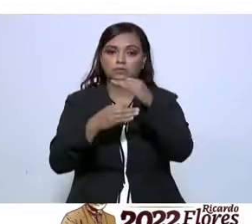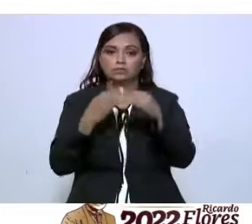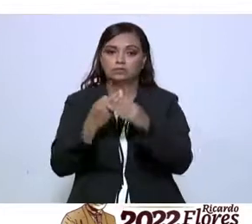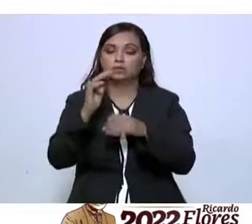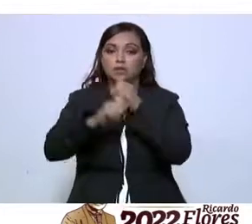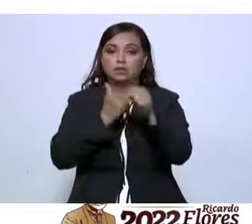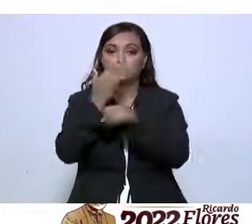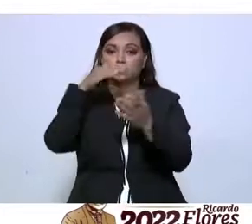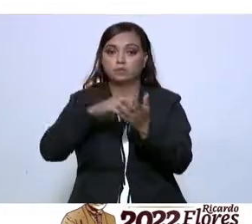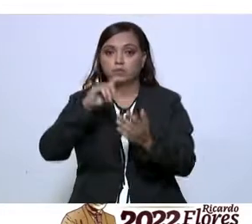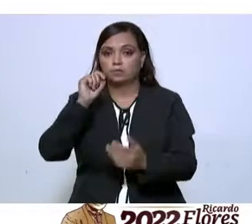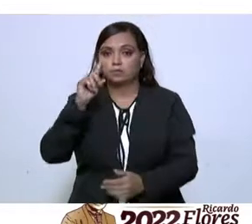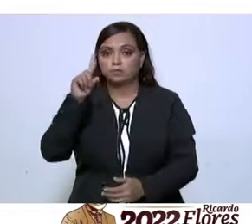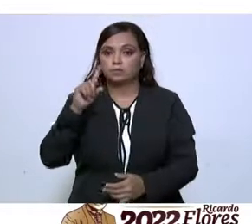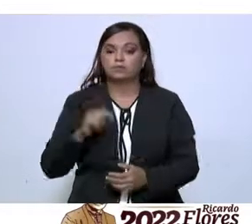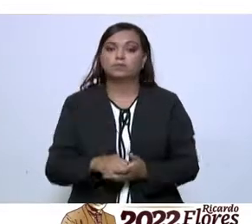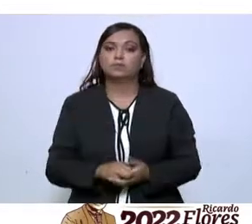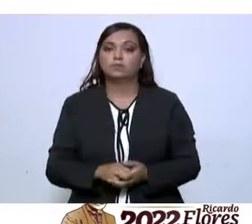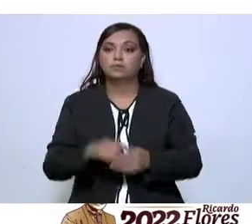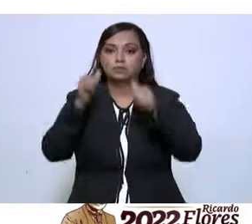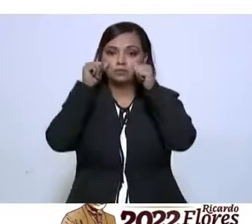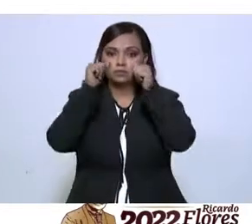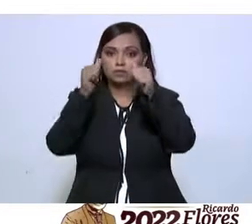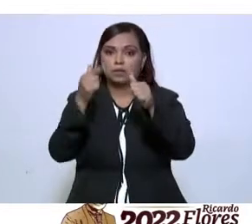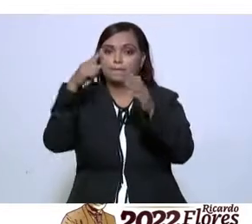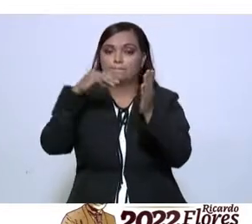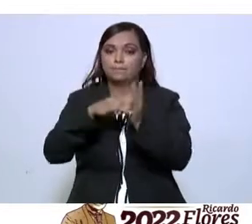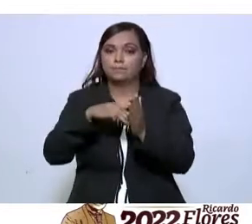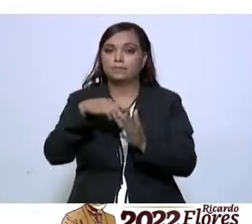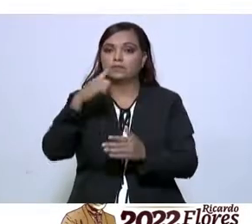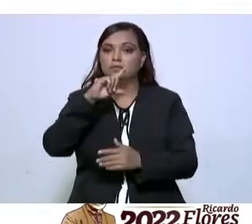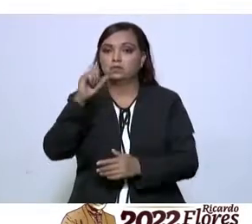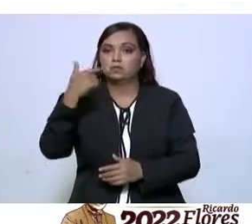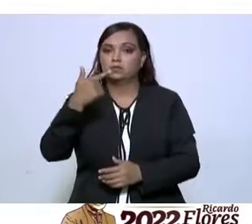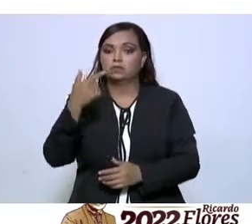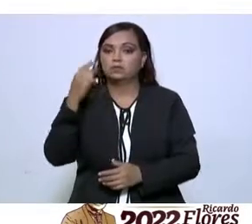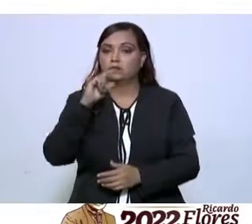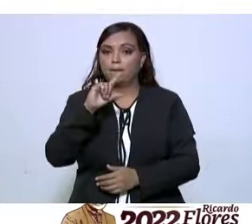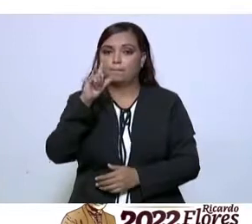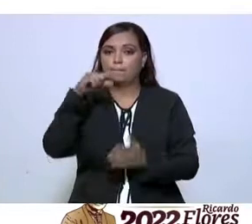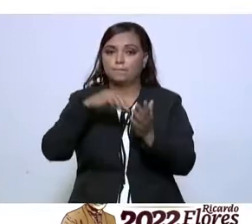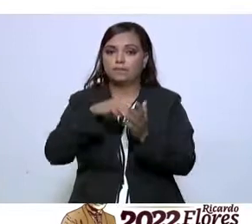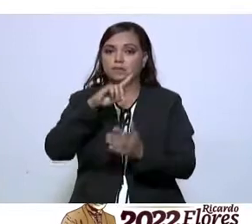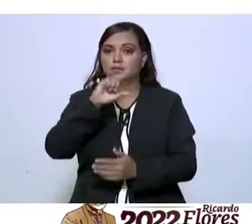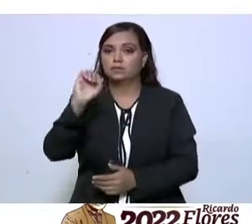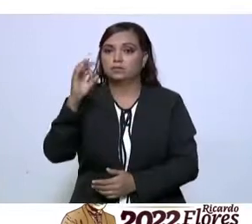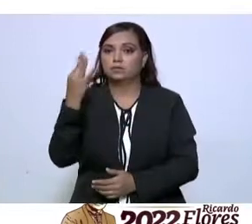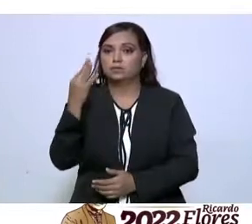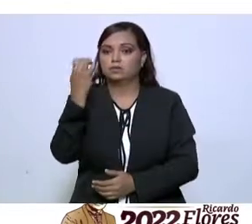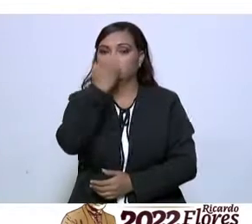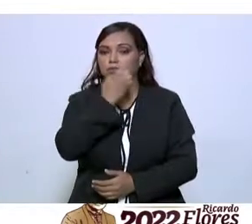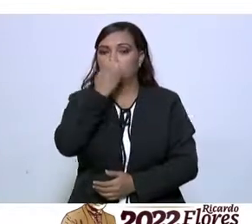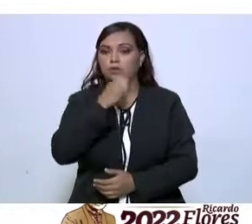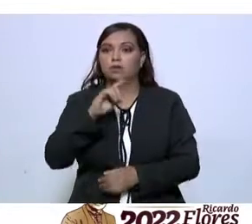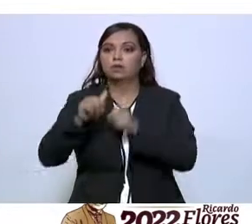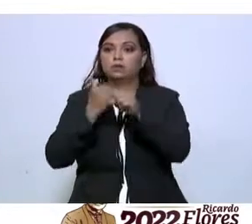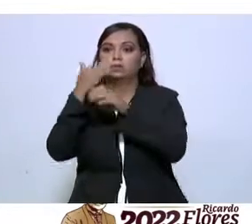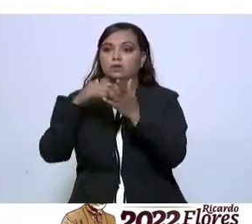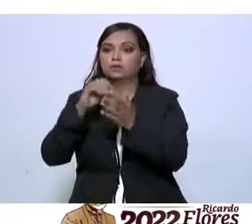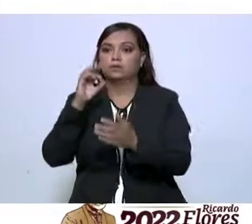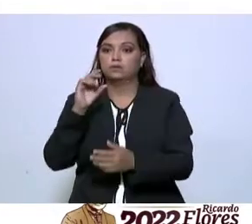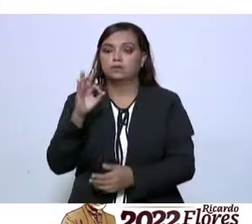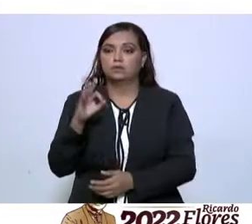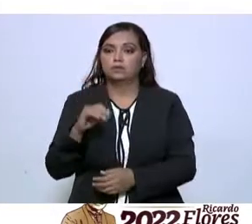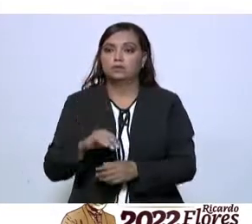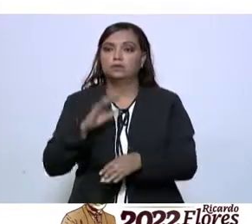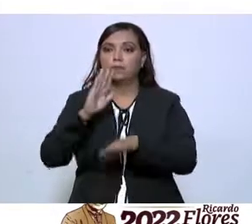En el año 2021 se atendieron mil 103 escuelas, en el año 2022 636 escuelas.